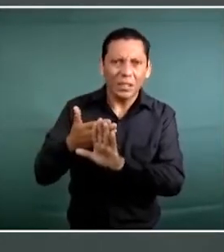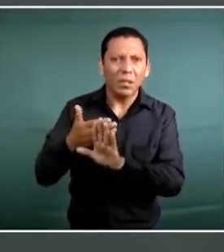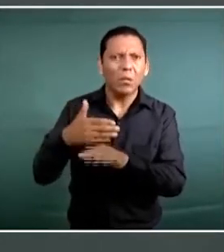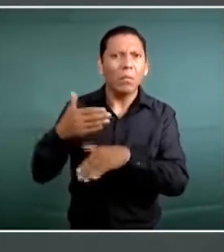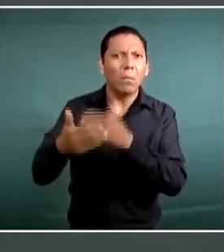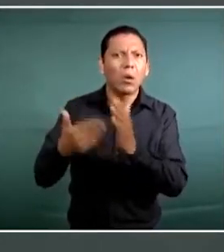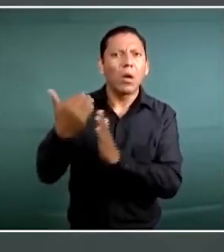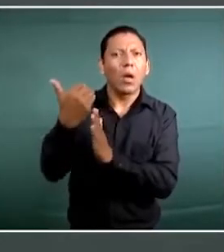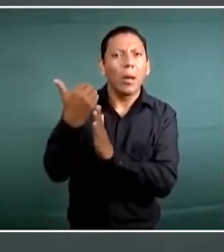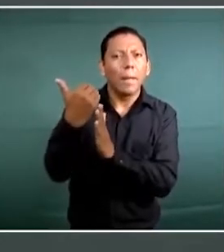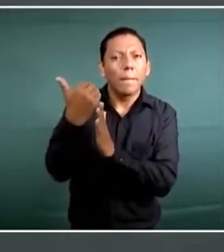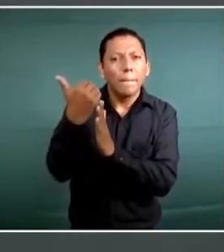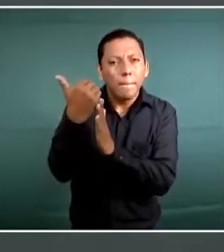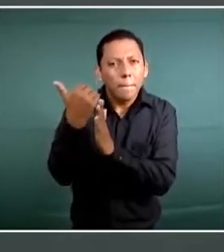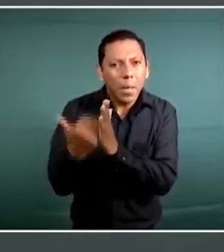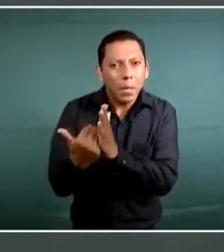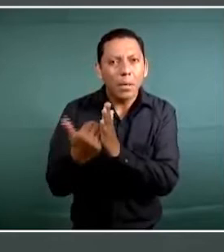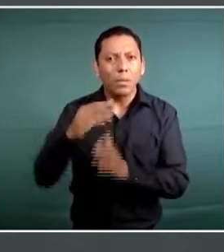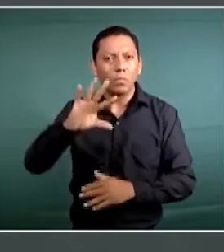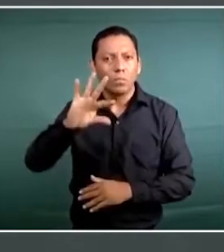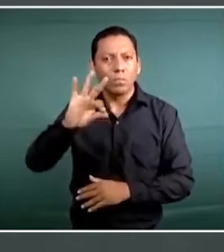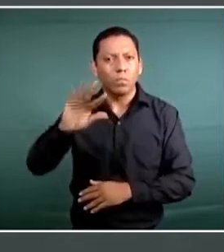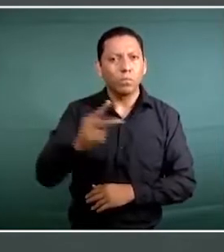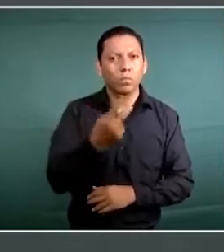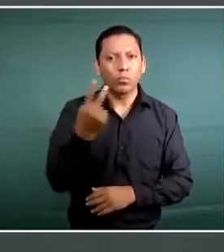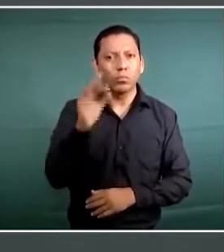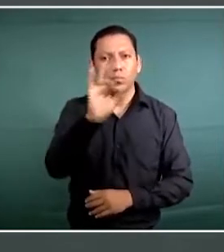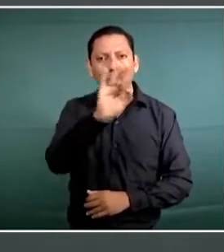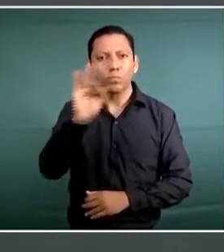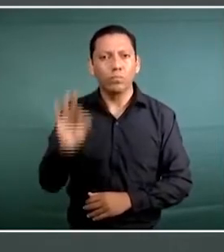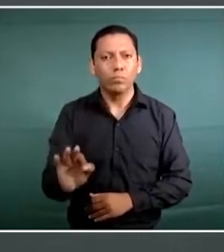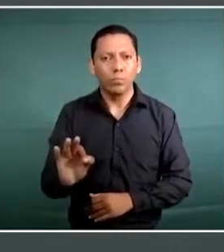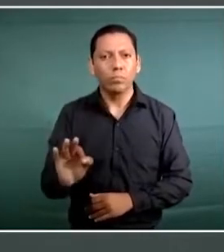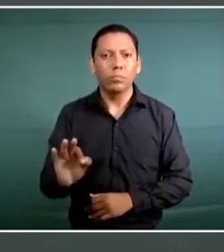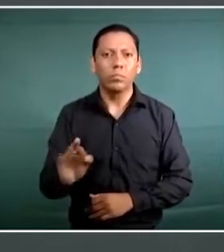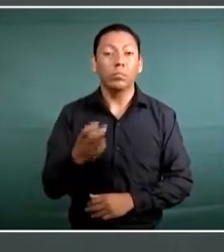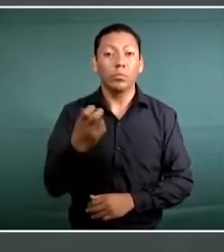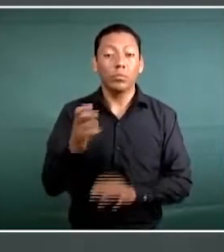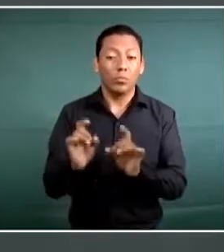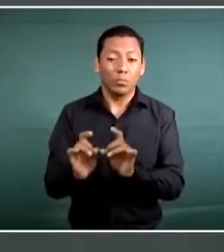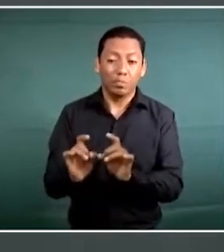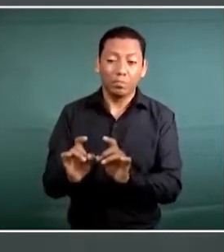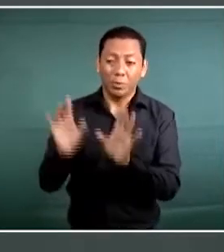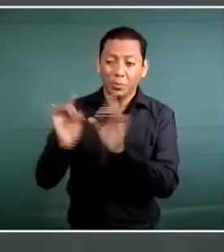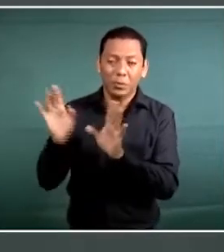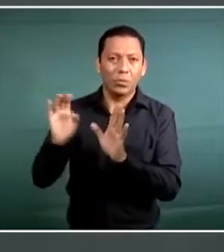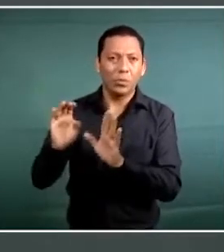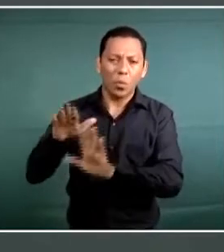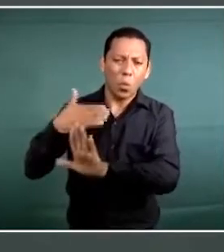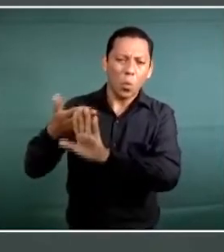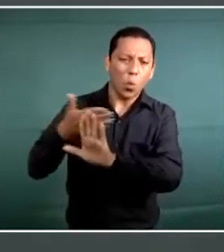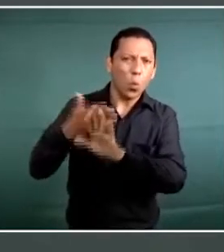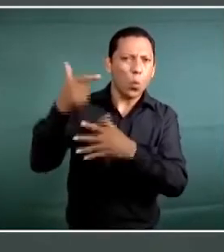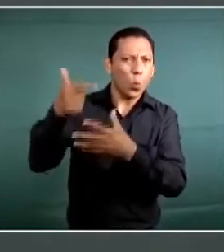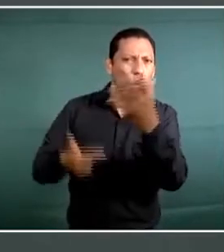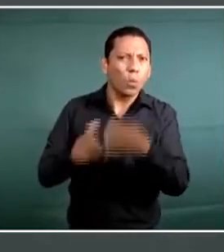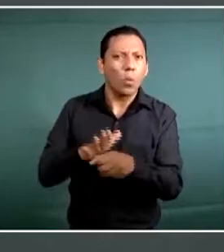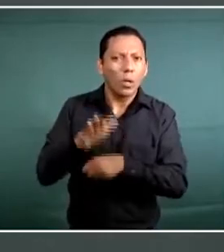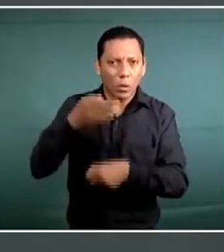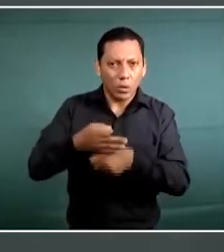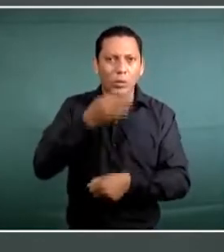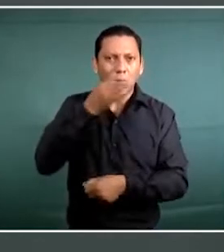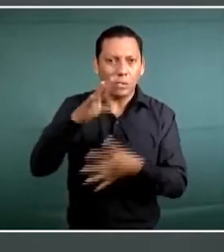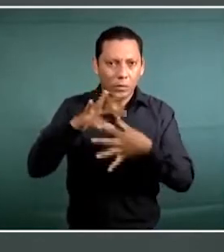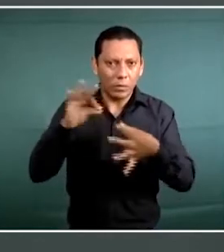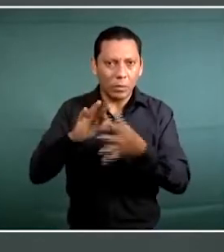bajado al 42 por ciento. Estos en algunos delitos que voy a mencionar, como